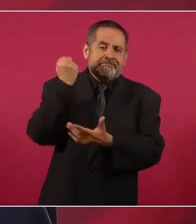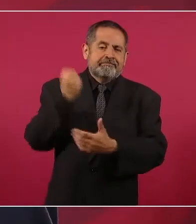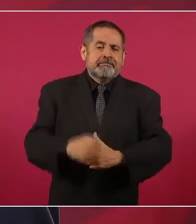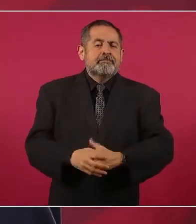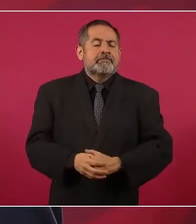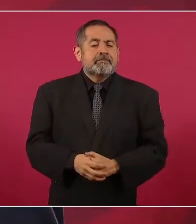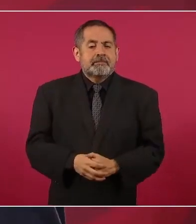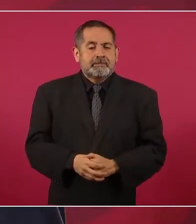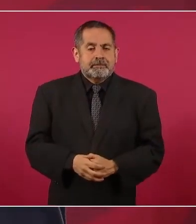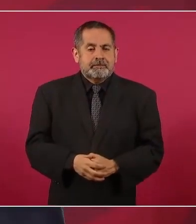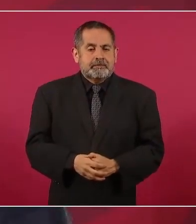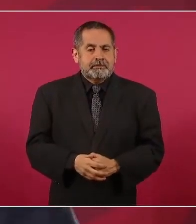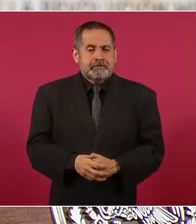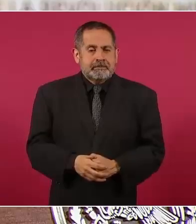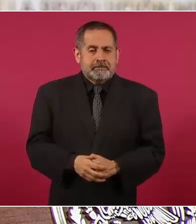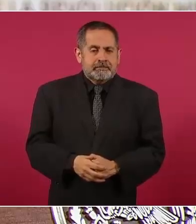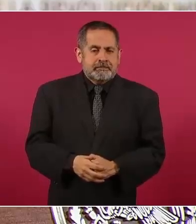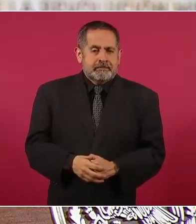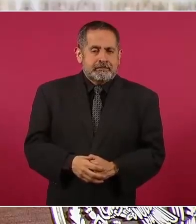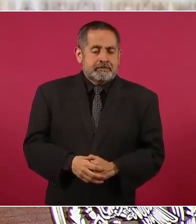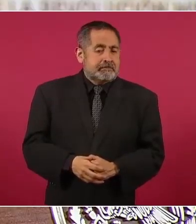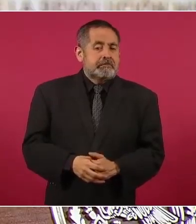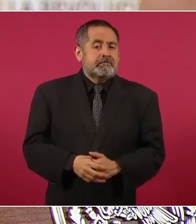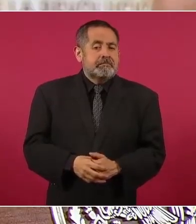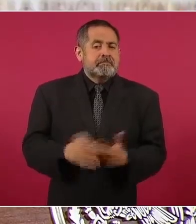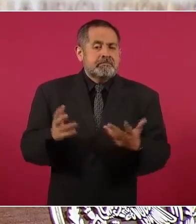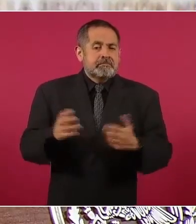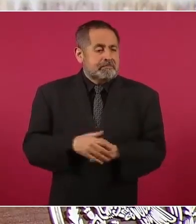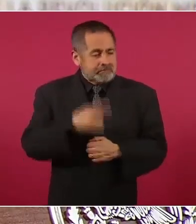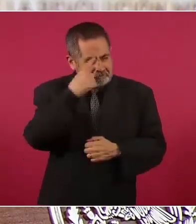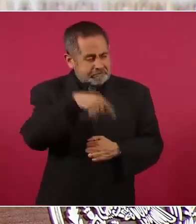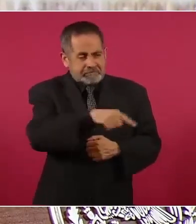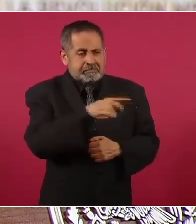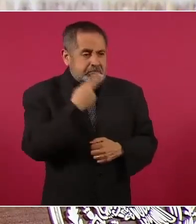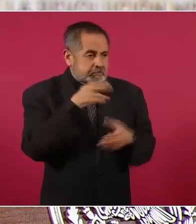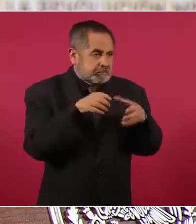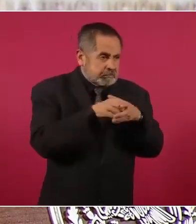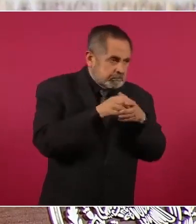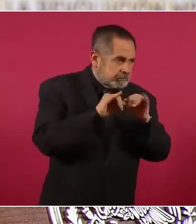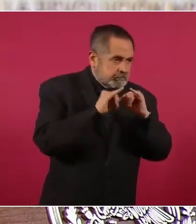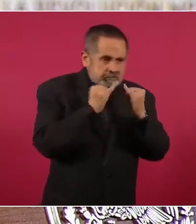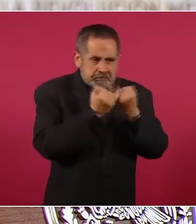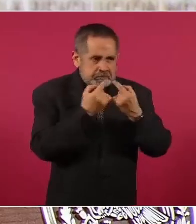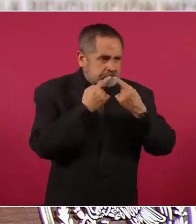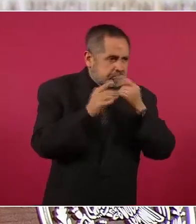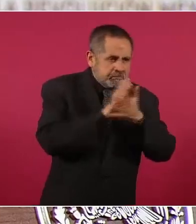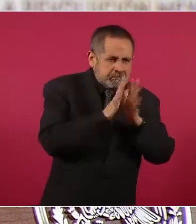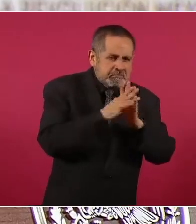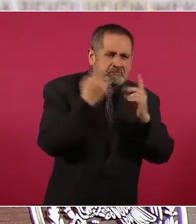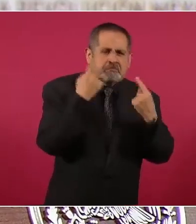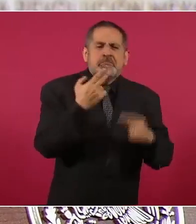¿En cuánto ayudan ellos? Nada.